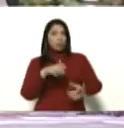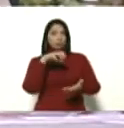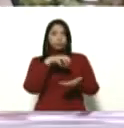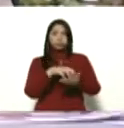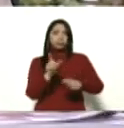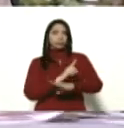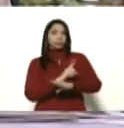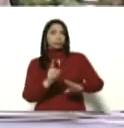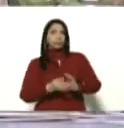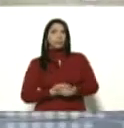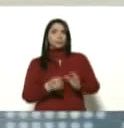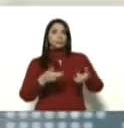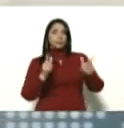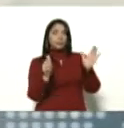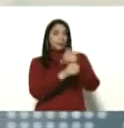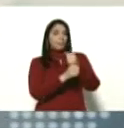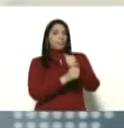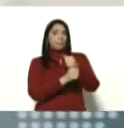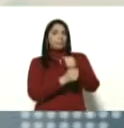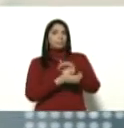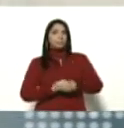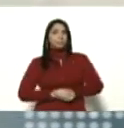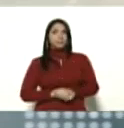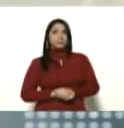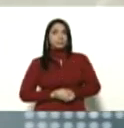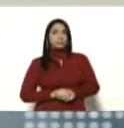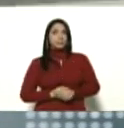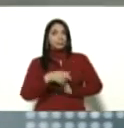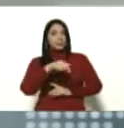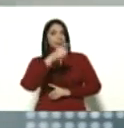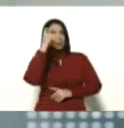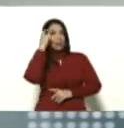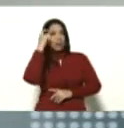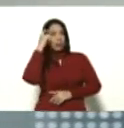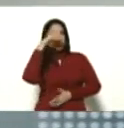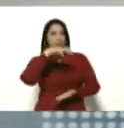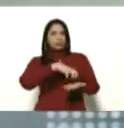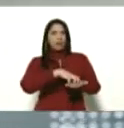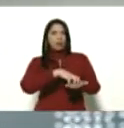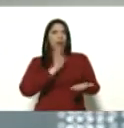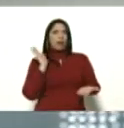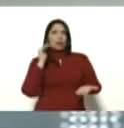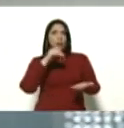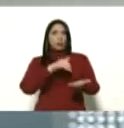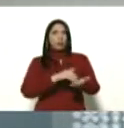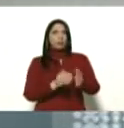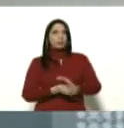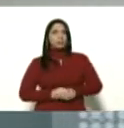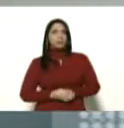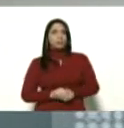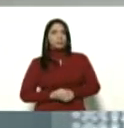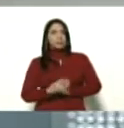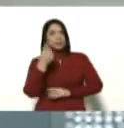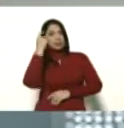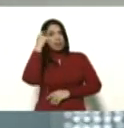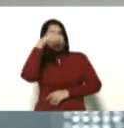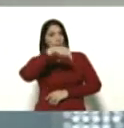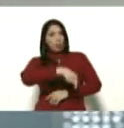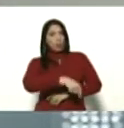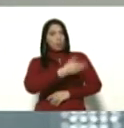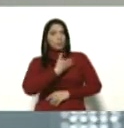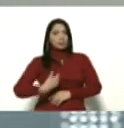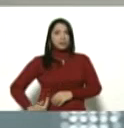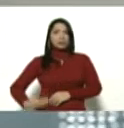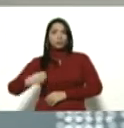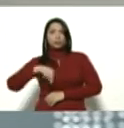que permitió la detección del caso del día de hoy del estado Aragua. Sobre el día de hoy, Presidente, estamos